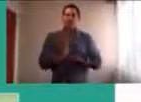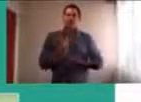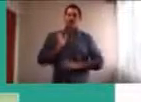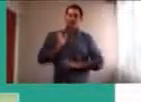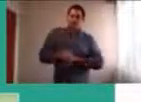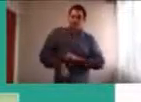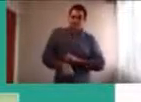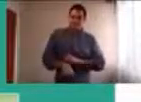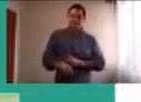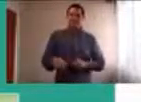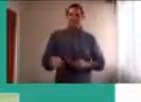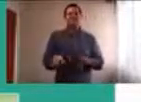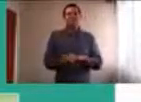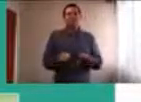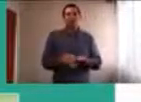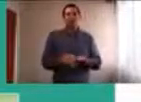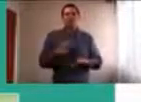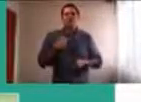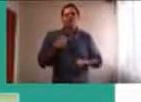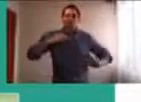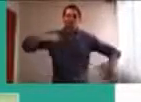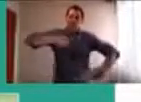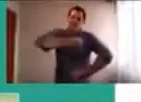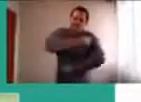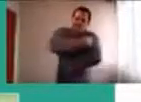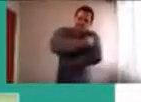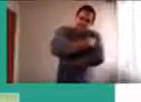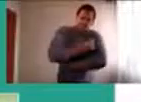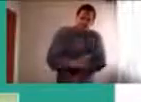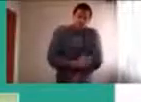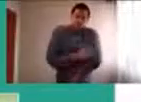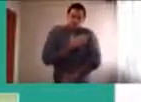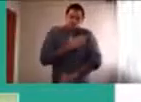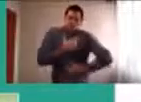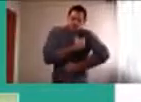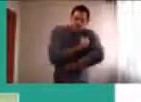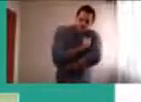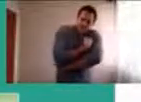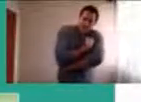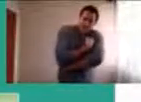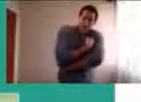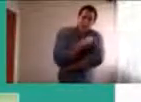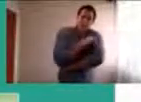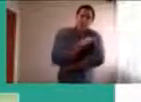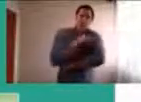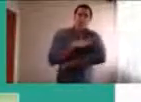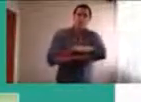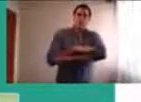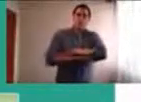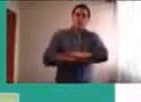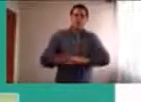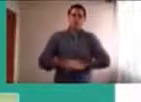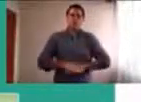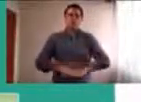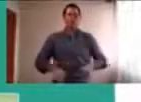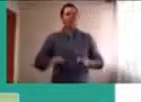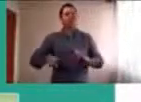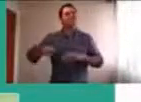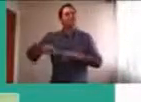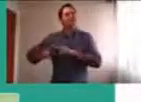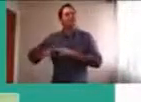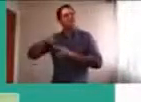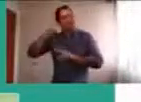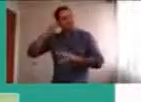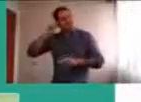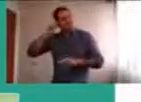tuviese, que abrazar, esa emoción, y a partir de ahí, aprender a relajarnos, con las herramientas, que les estábamos diciendo, antes,